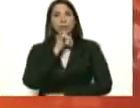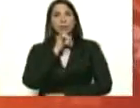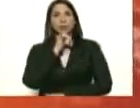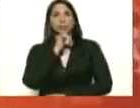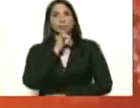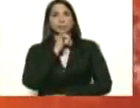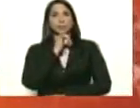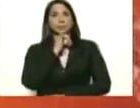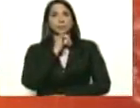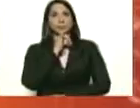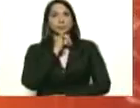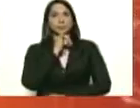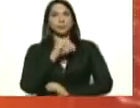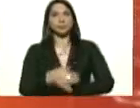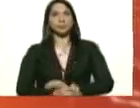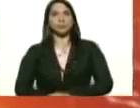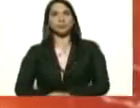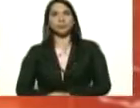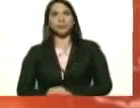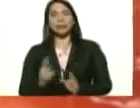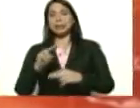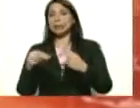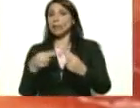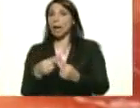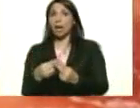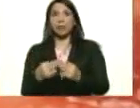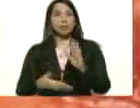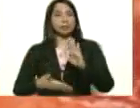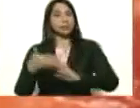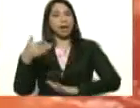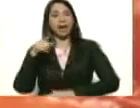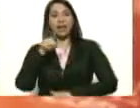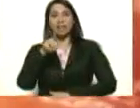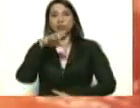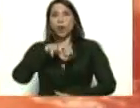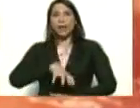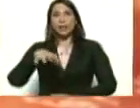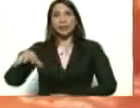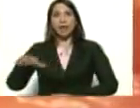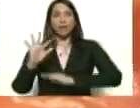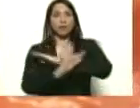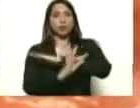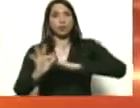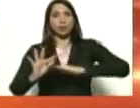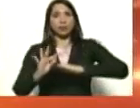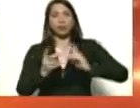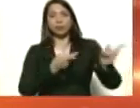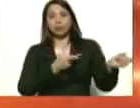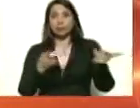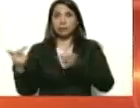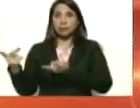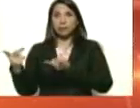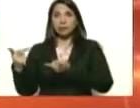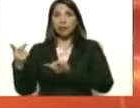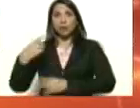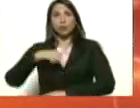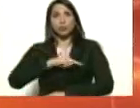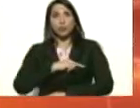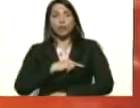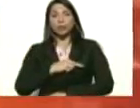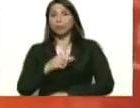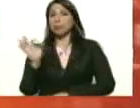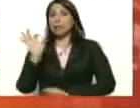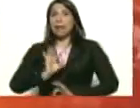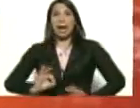un detalle. Nadie sale de estos estados fronterizos que está recibiendo a nuestros compatriotas. Nadie sale